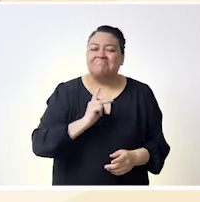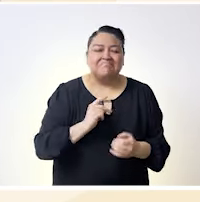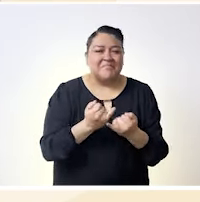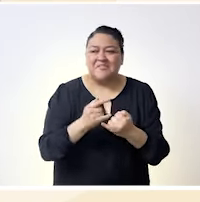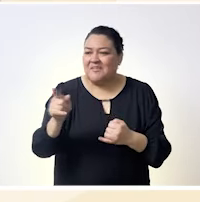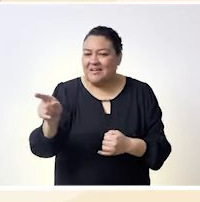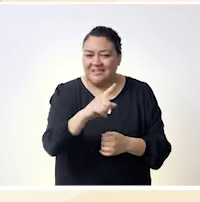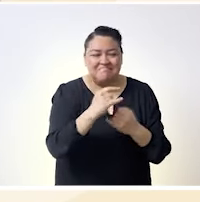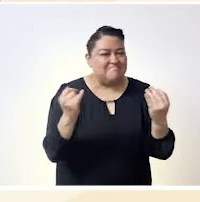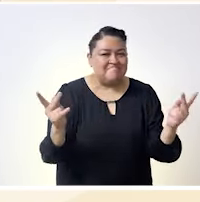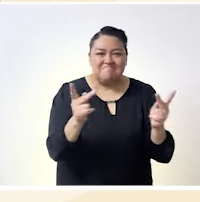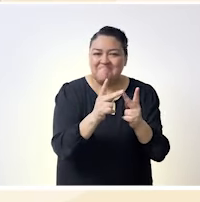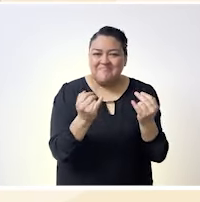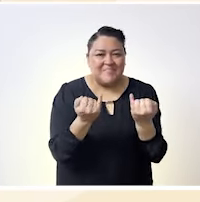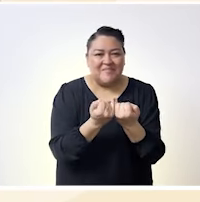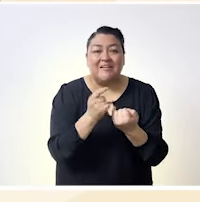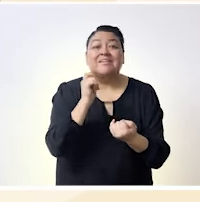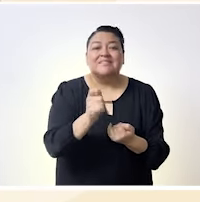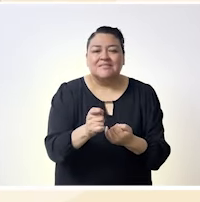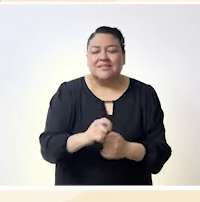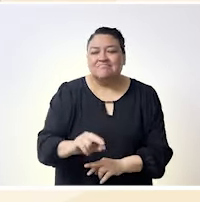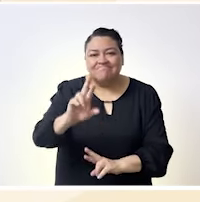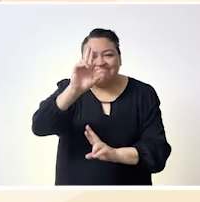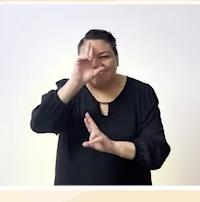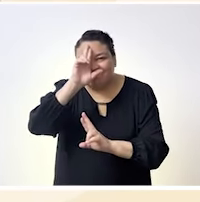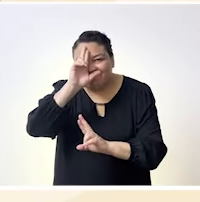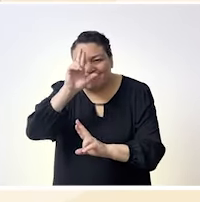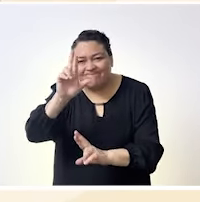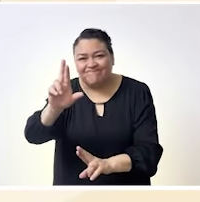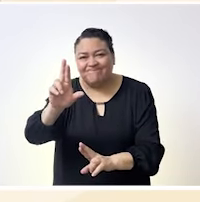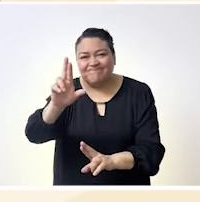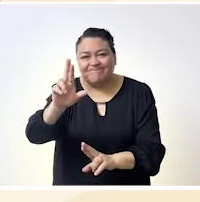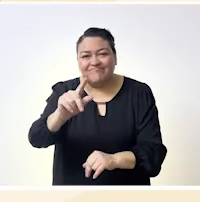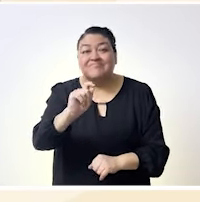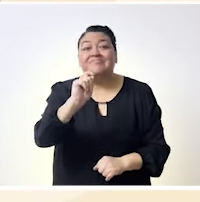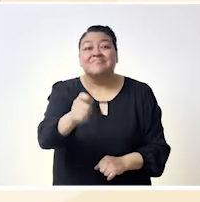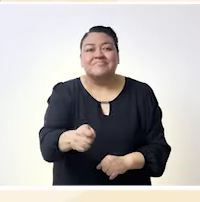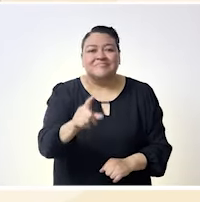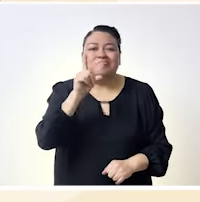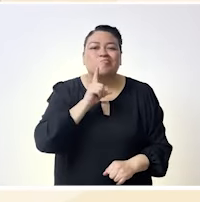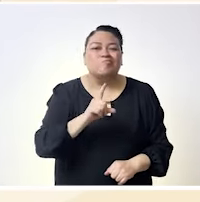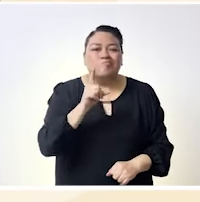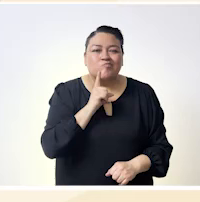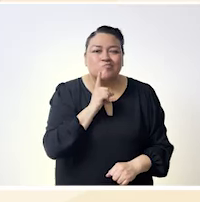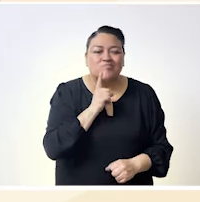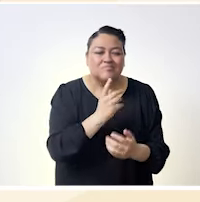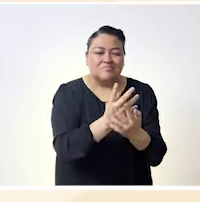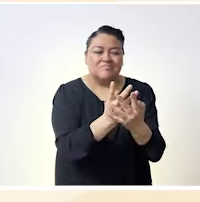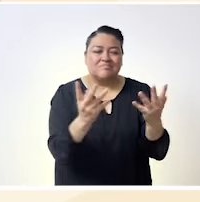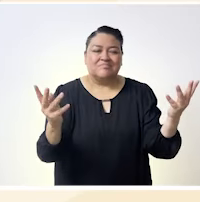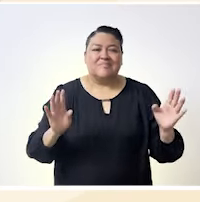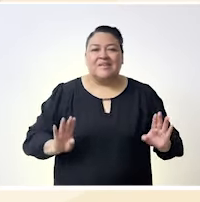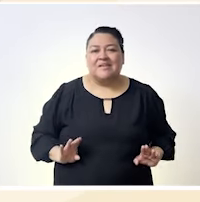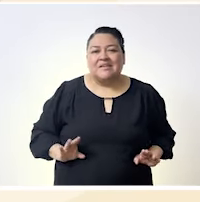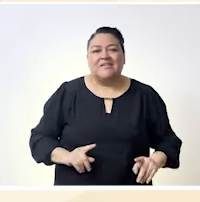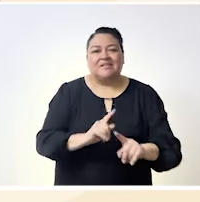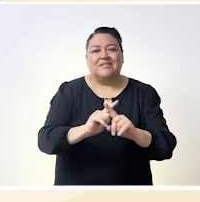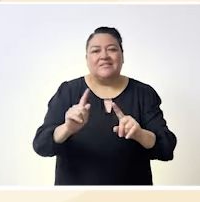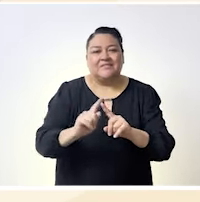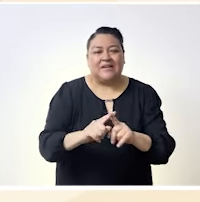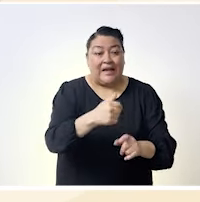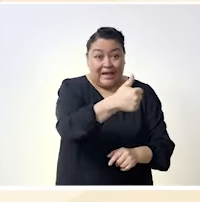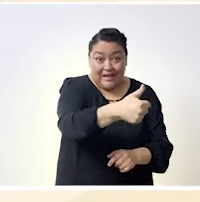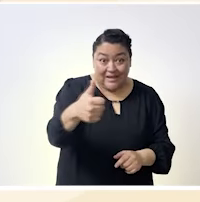coinciden en justamente el reconocimiento de las mujeres como